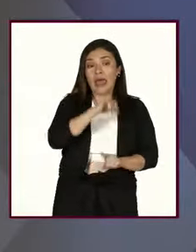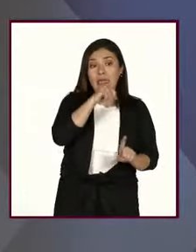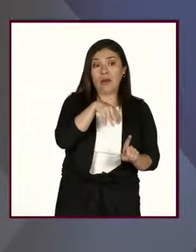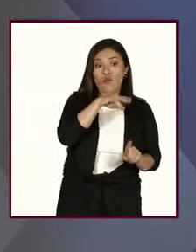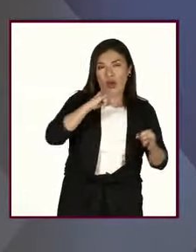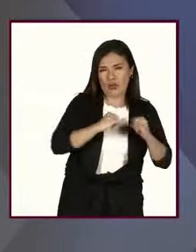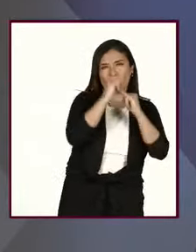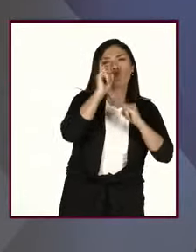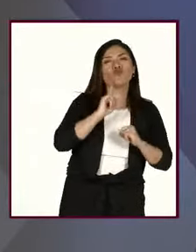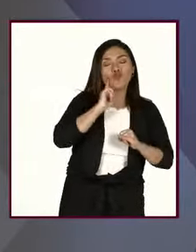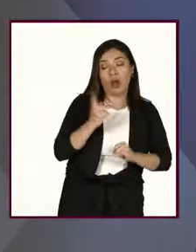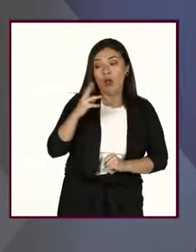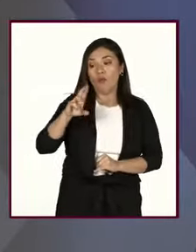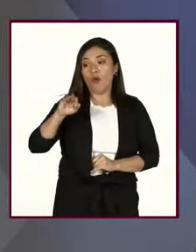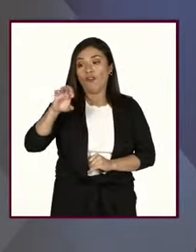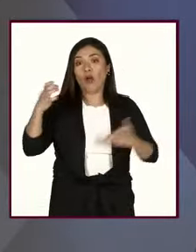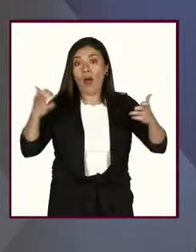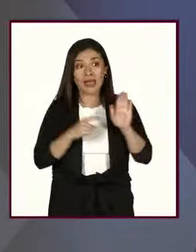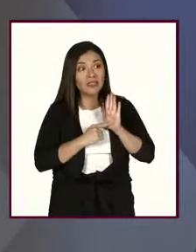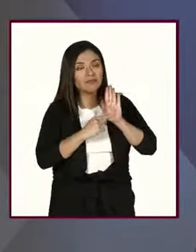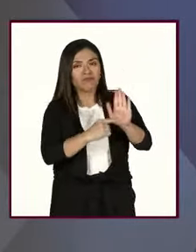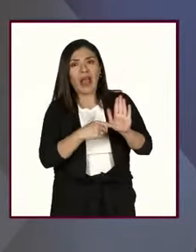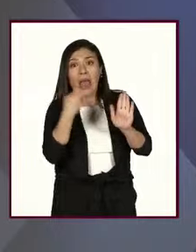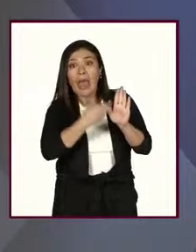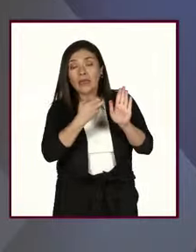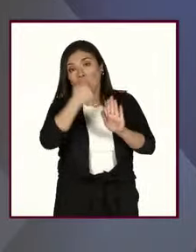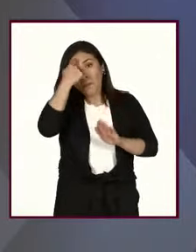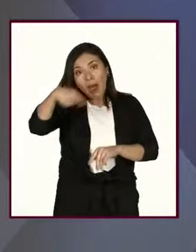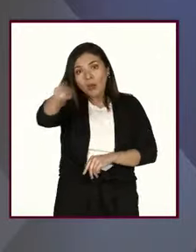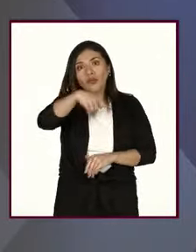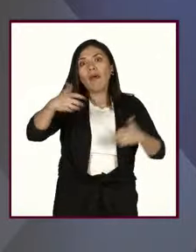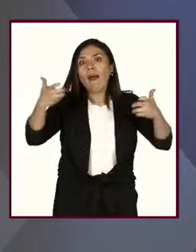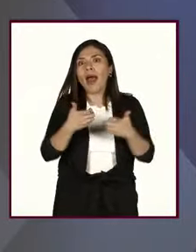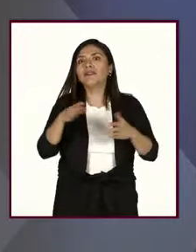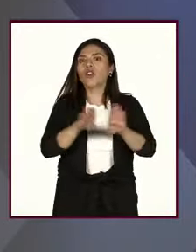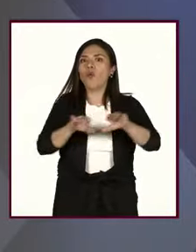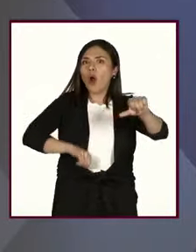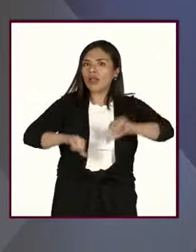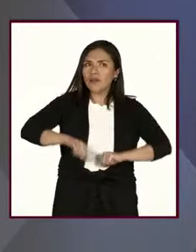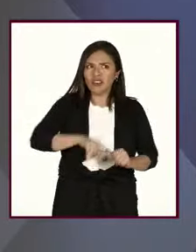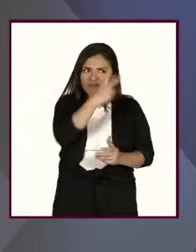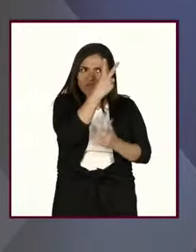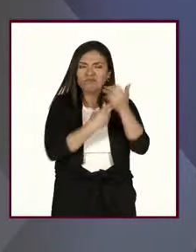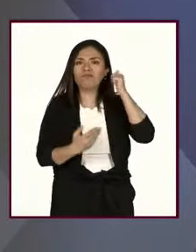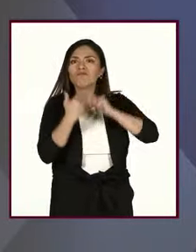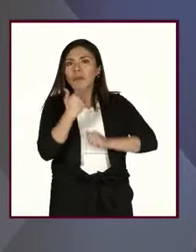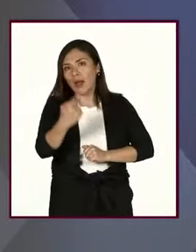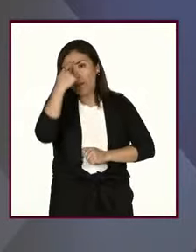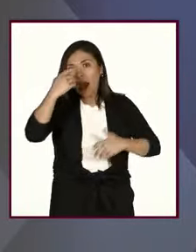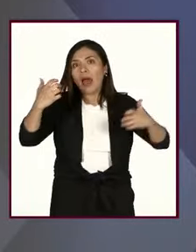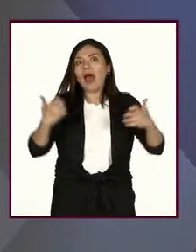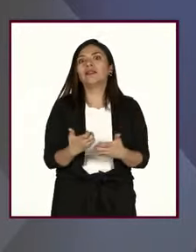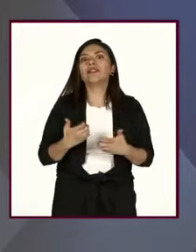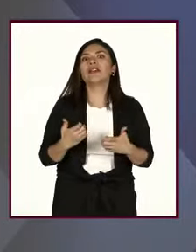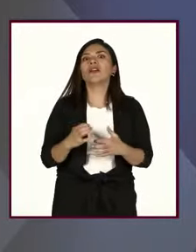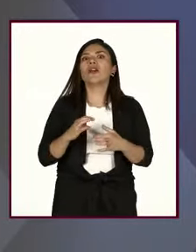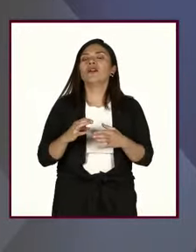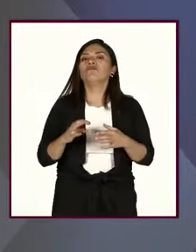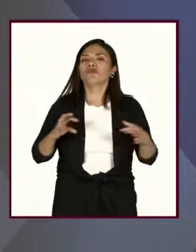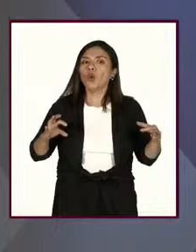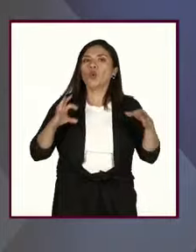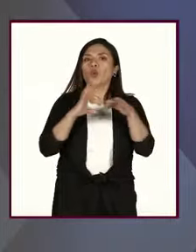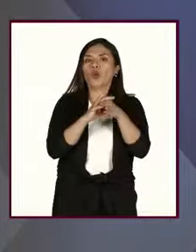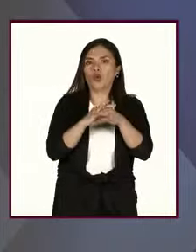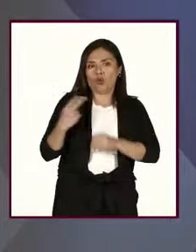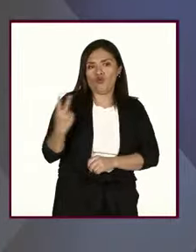Profeco emitir este documento para poder llevar a cabo acciones de transversalidad, lograr una correlación entre